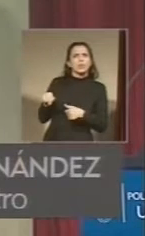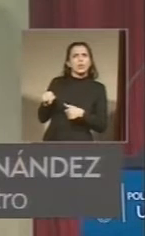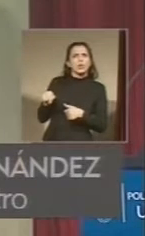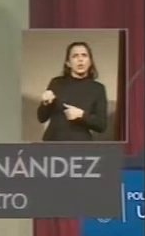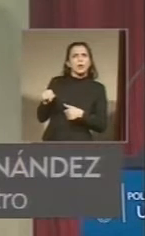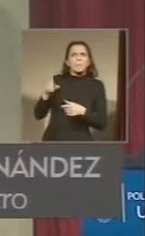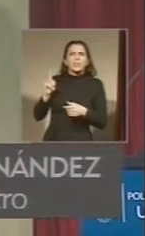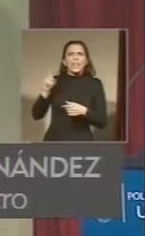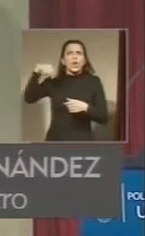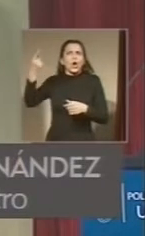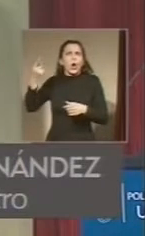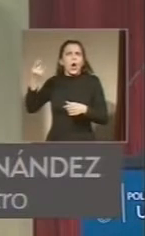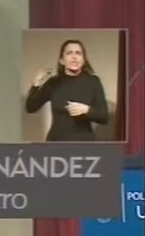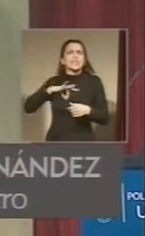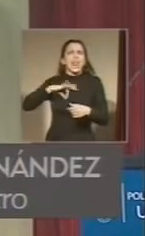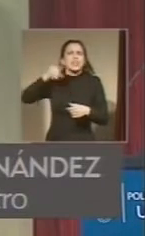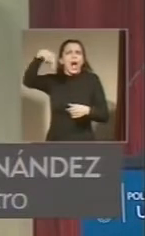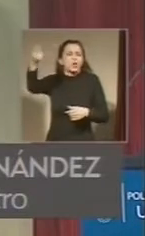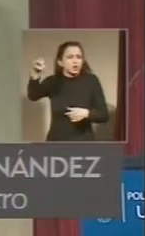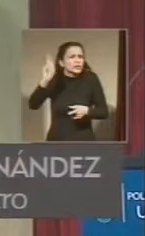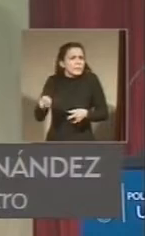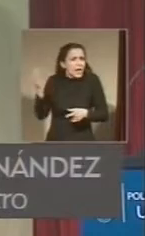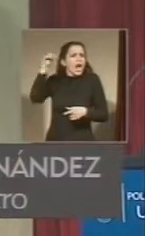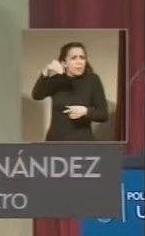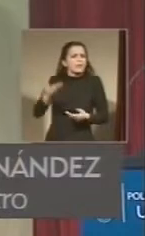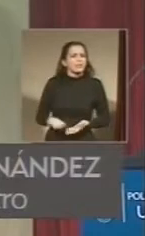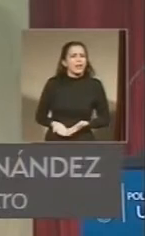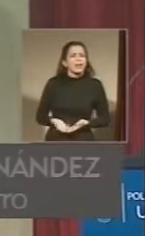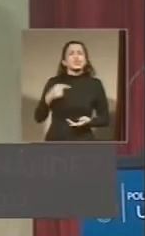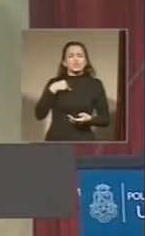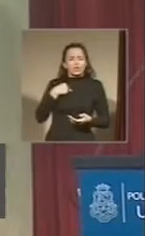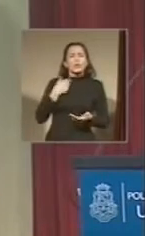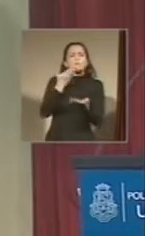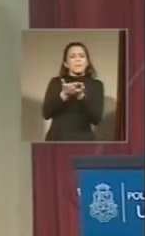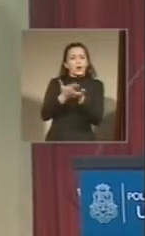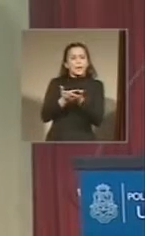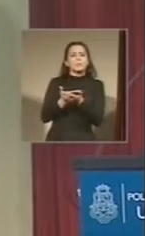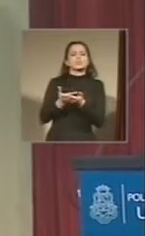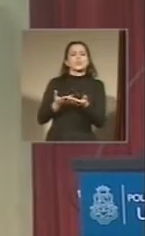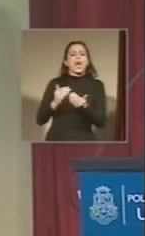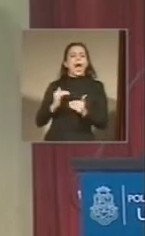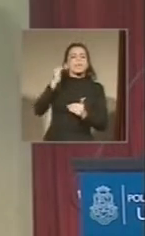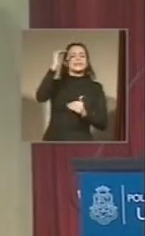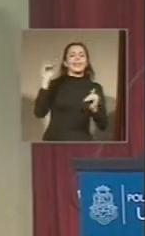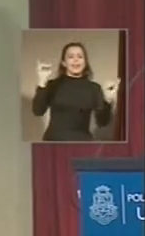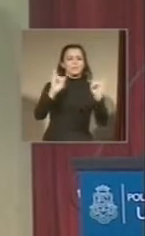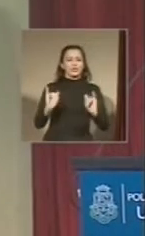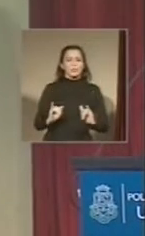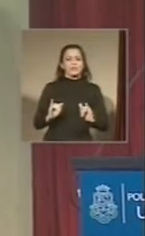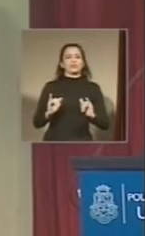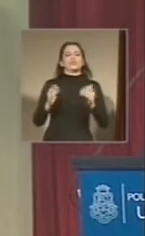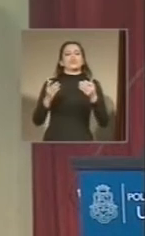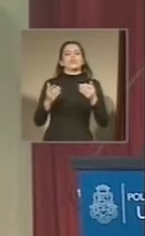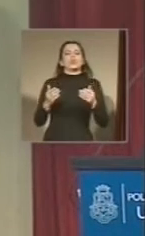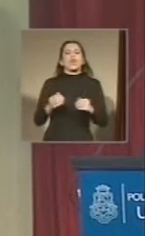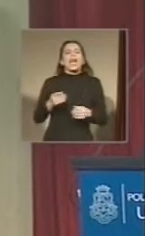proponemos incrementar el presupuesto educativo respetando el piso del 6, pero no como